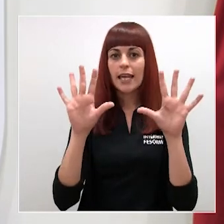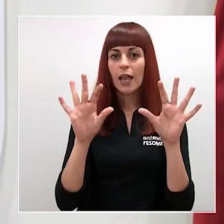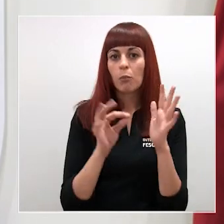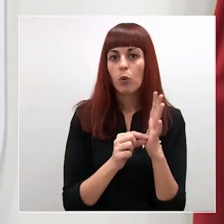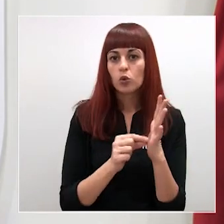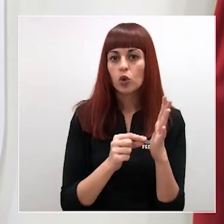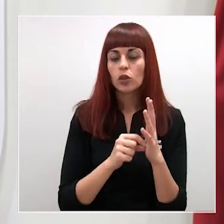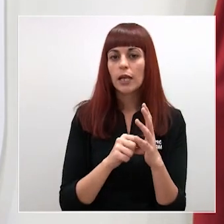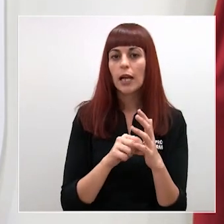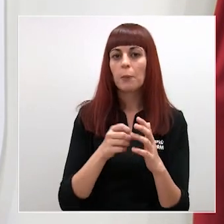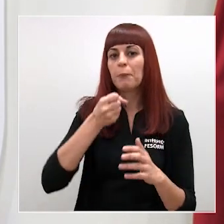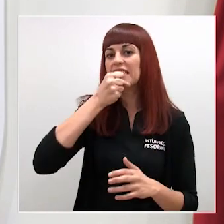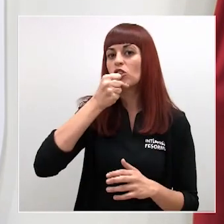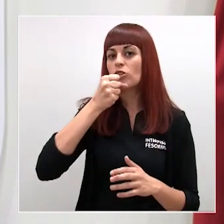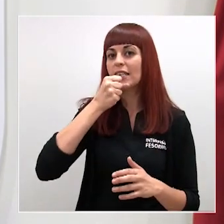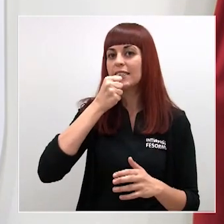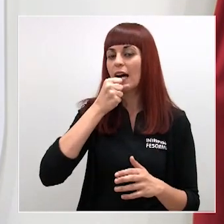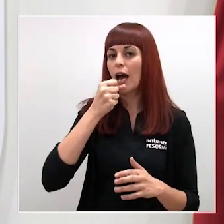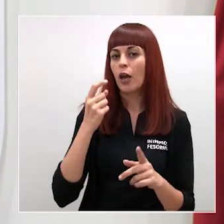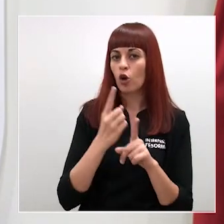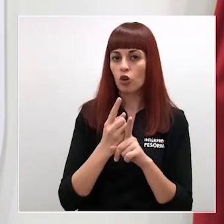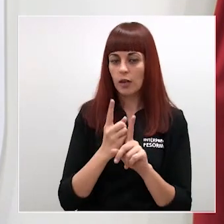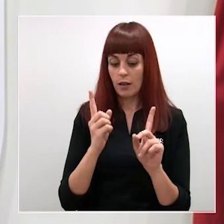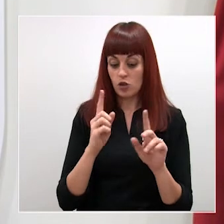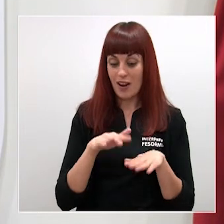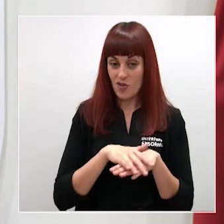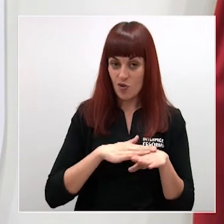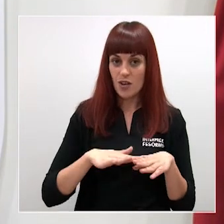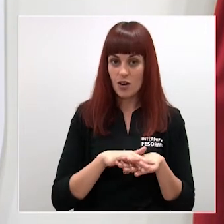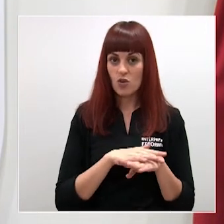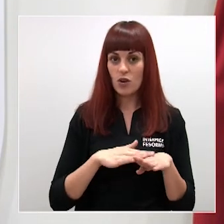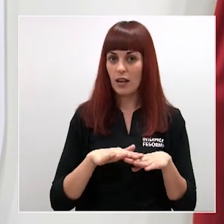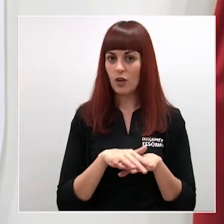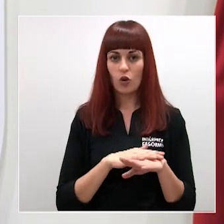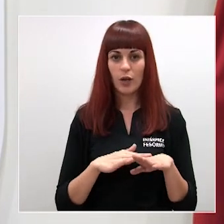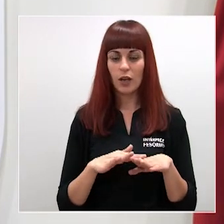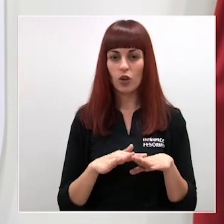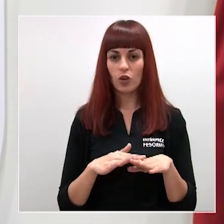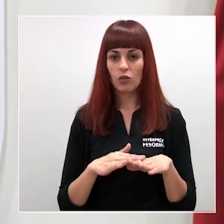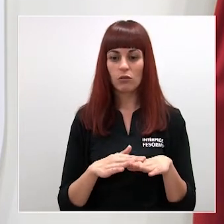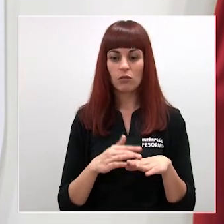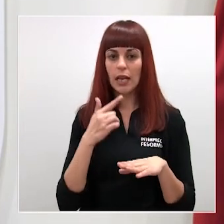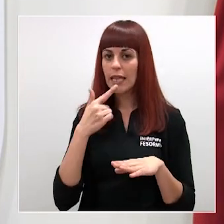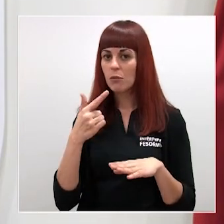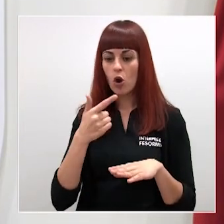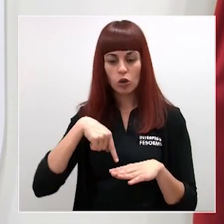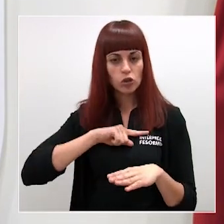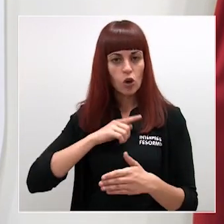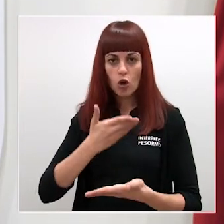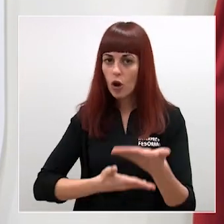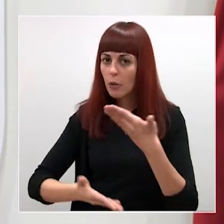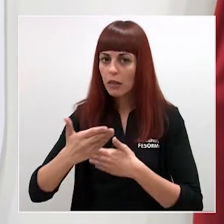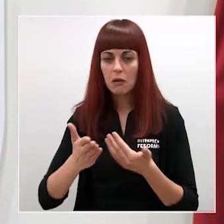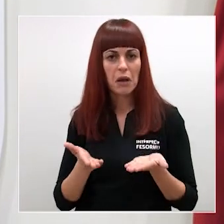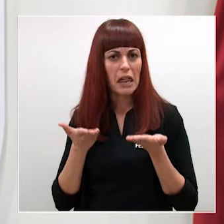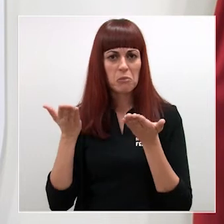presentó el Partido Socialista de hecho el gobierno en todo momento ofrecimos nuestra colaboración incluso nuestra